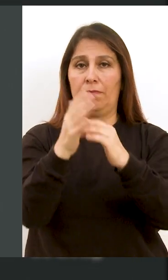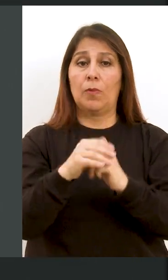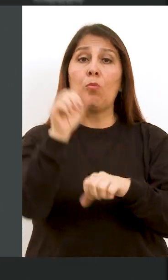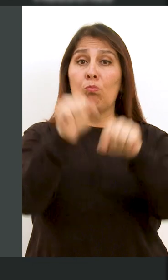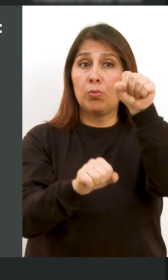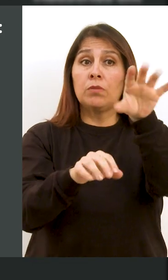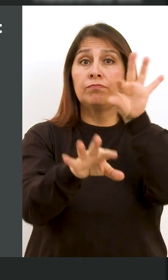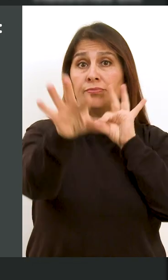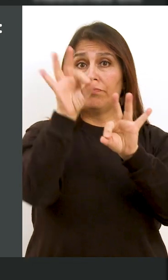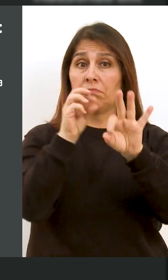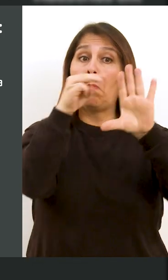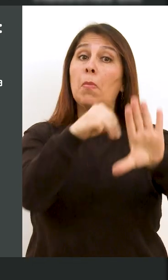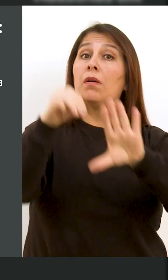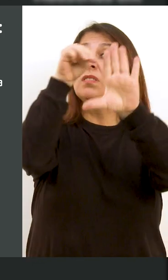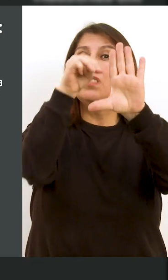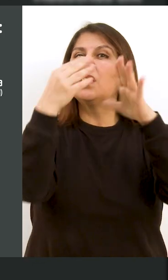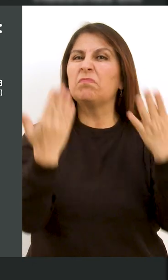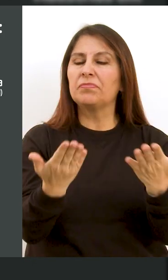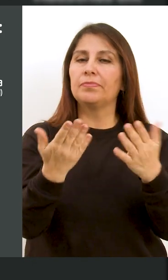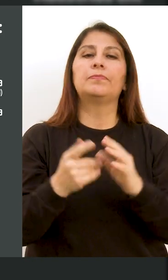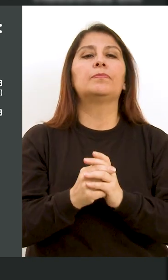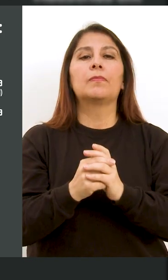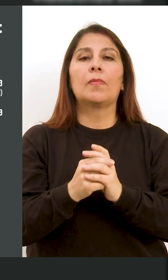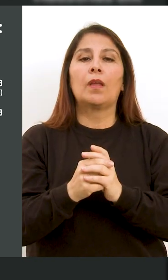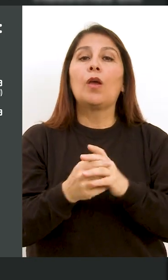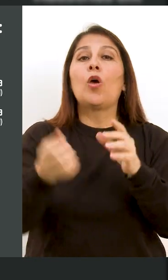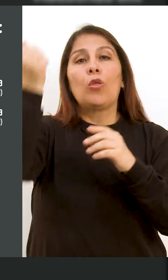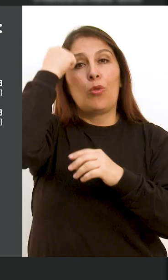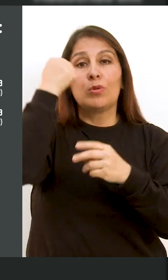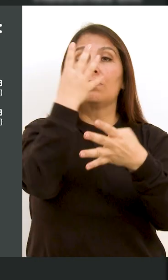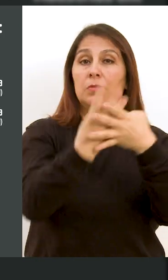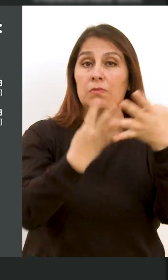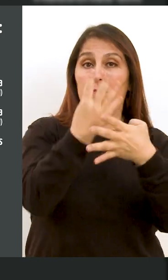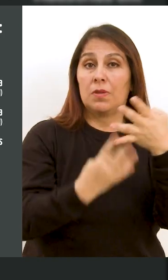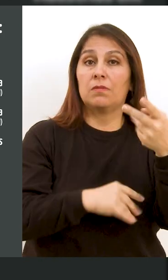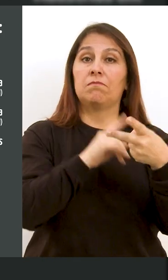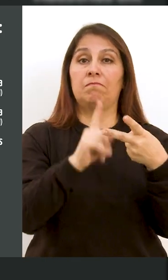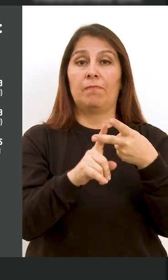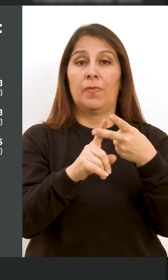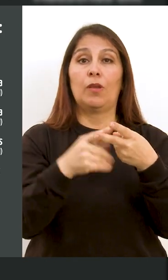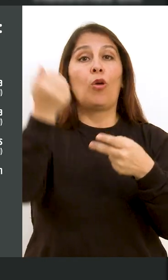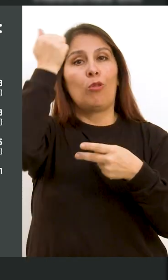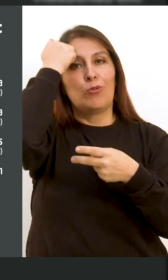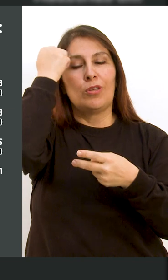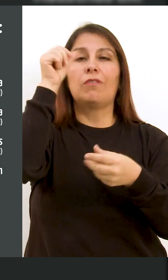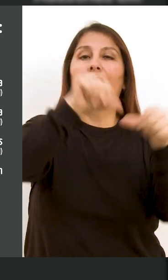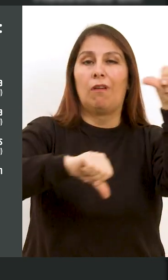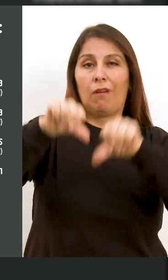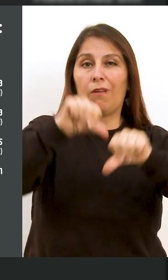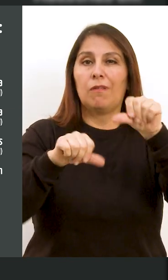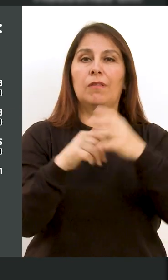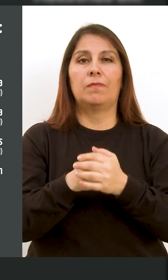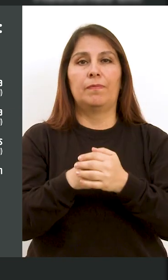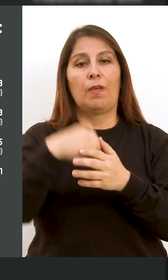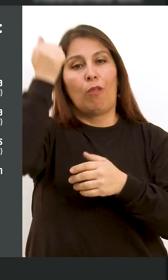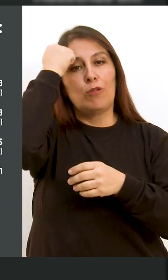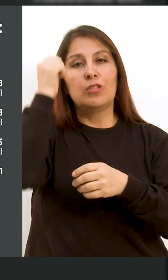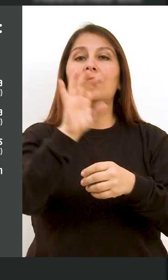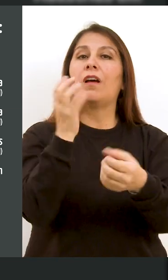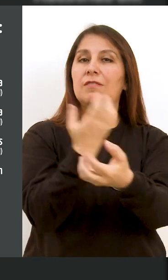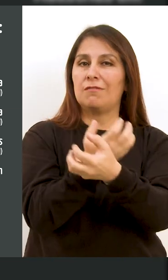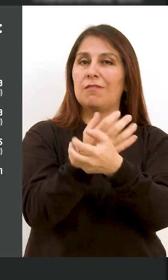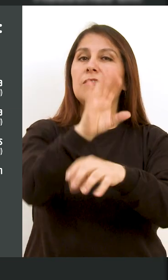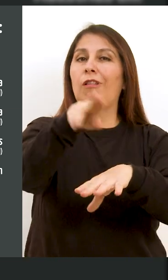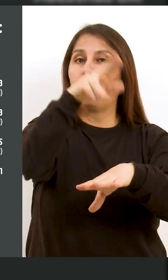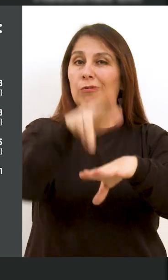Con nosotros puedes elegir entre maestrías en educación, docencia de la matemática, docencia de la química, docencia de las